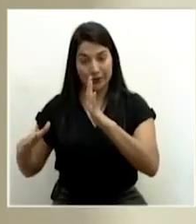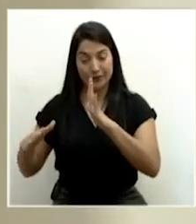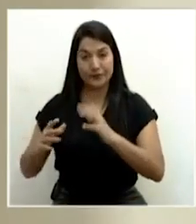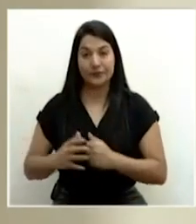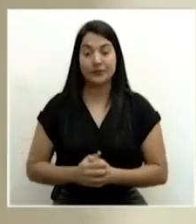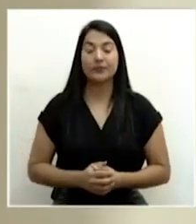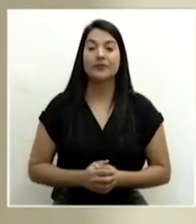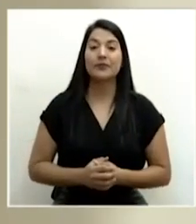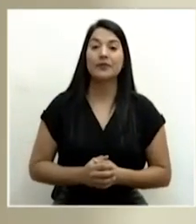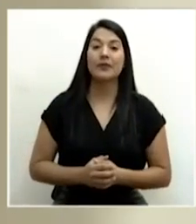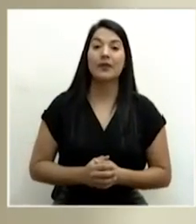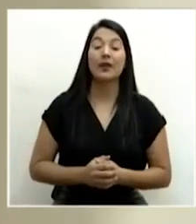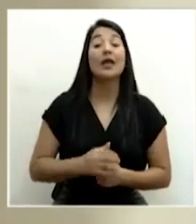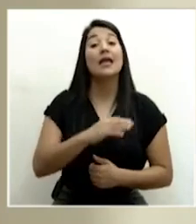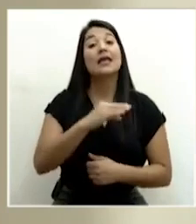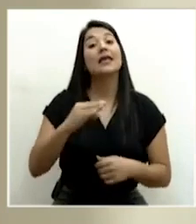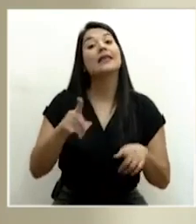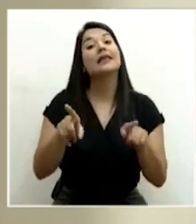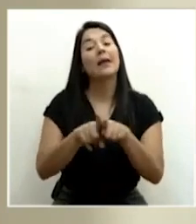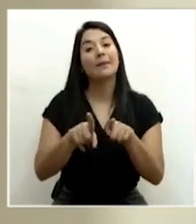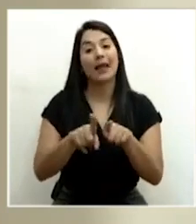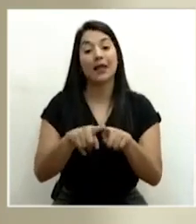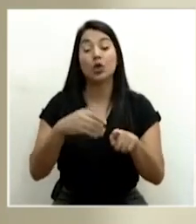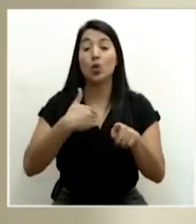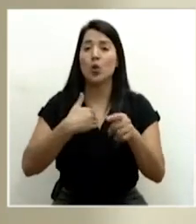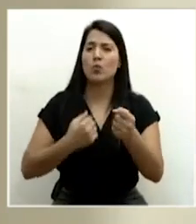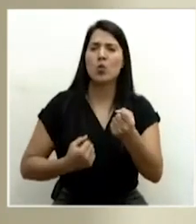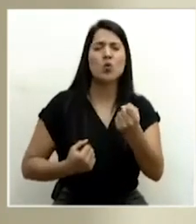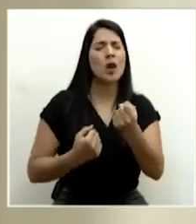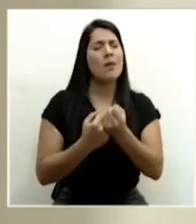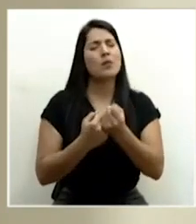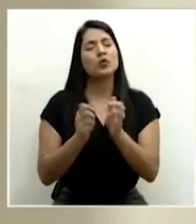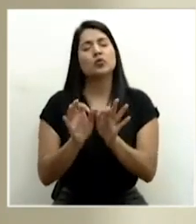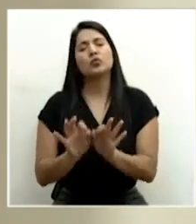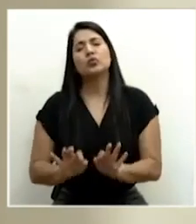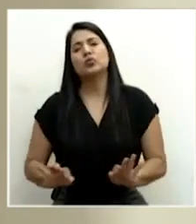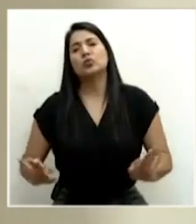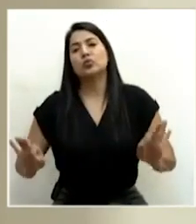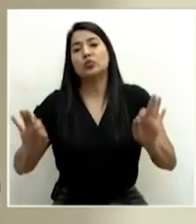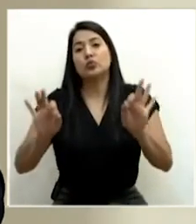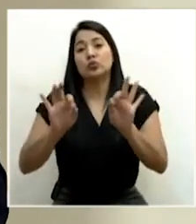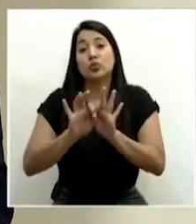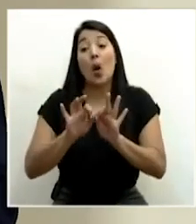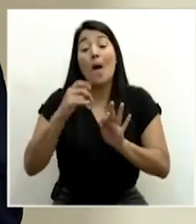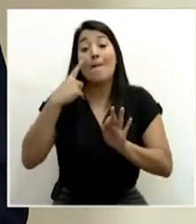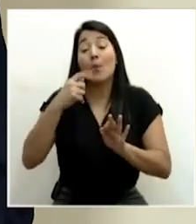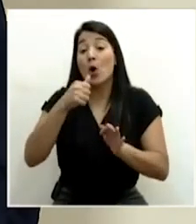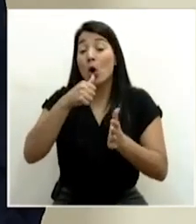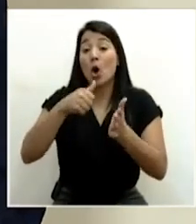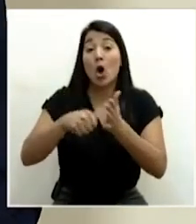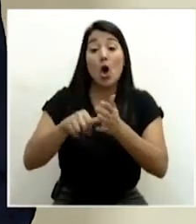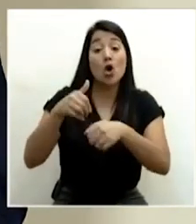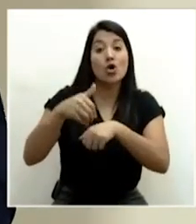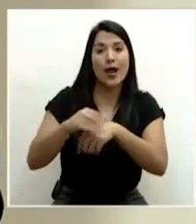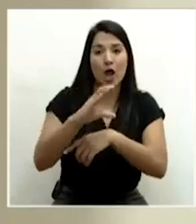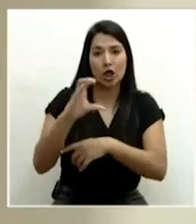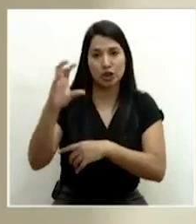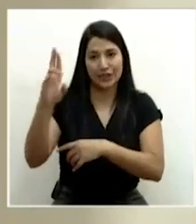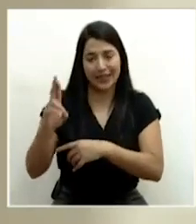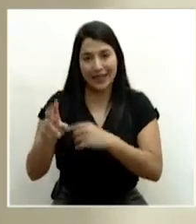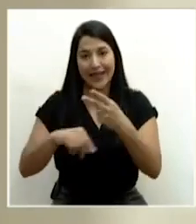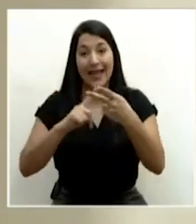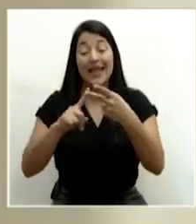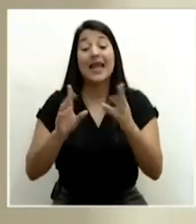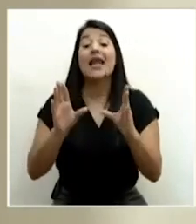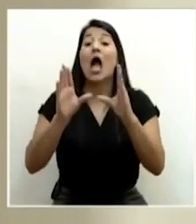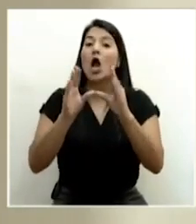República, y hemos tenido un apoyo indispensable de Correo de Costa Rica y de la Comisión